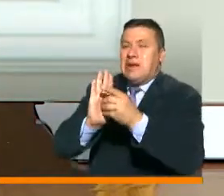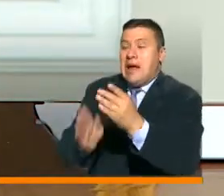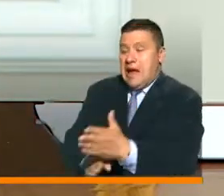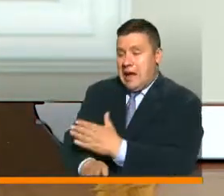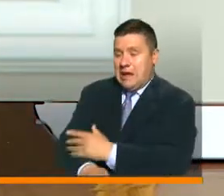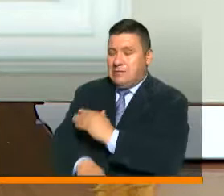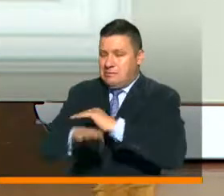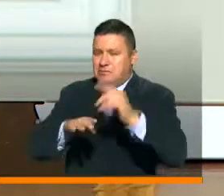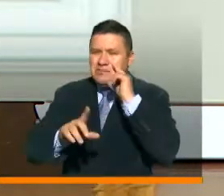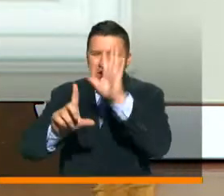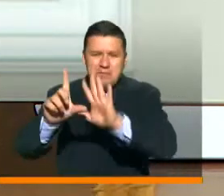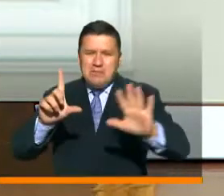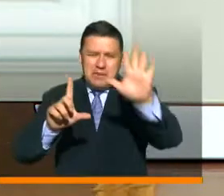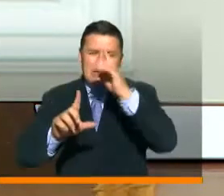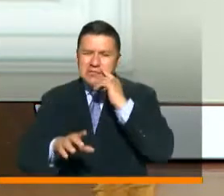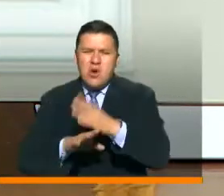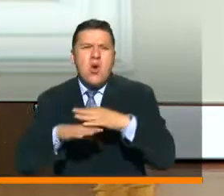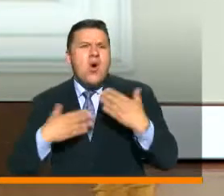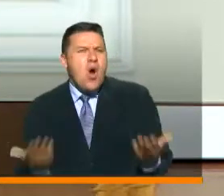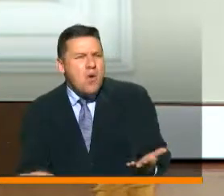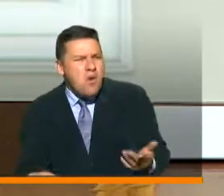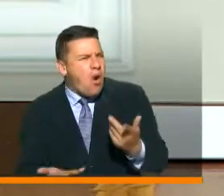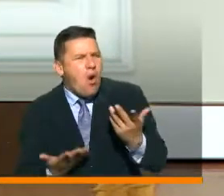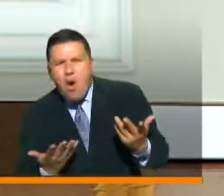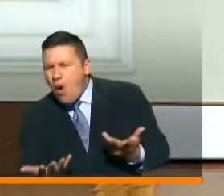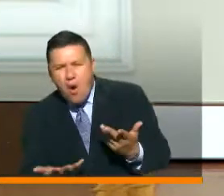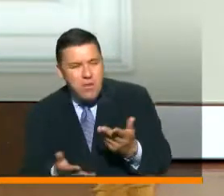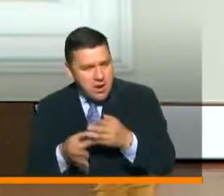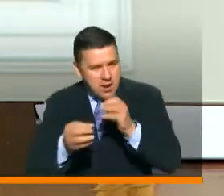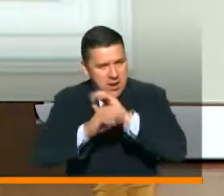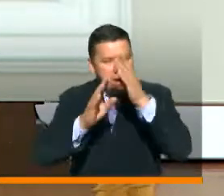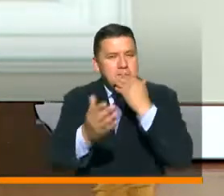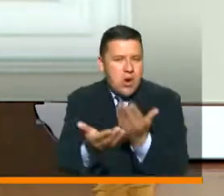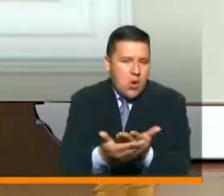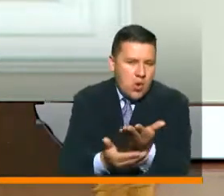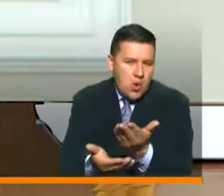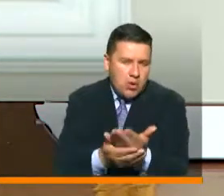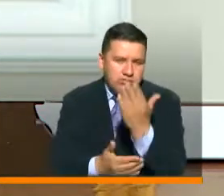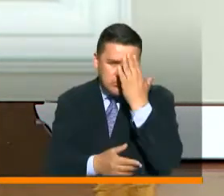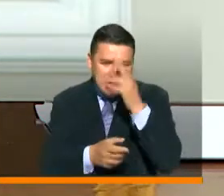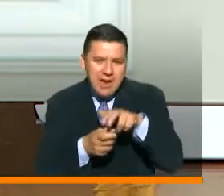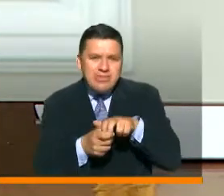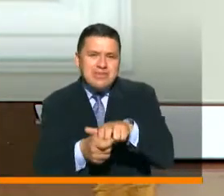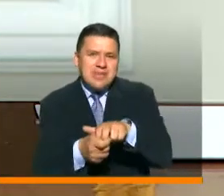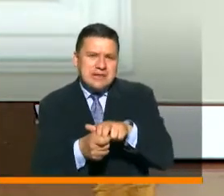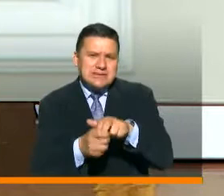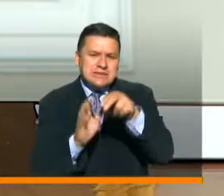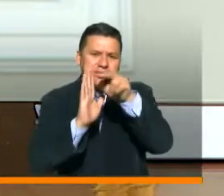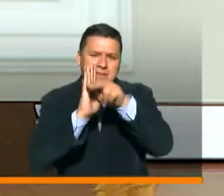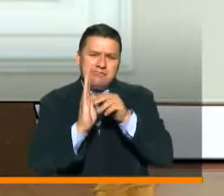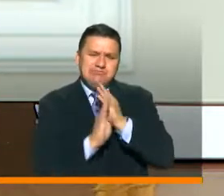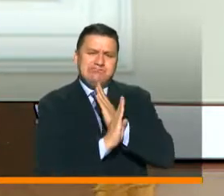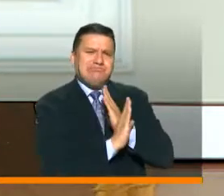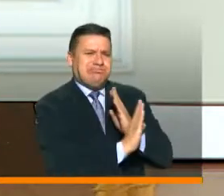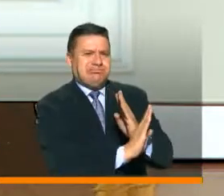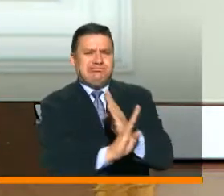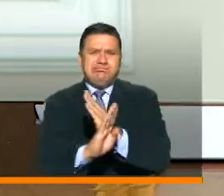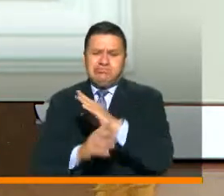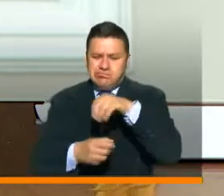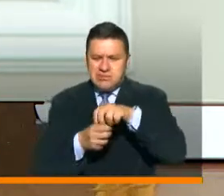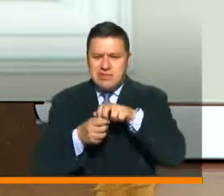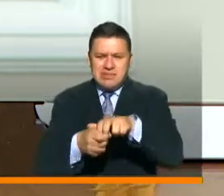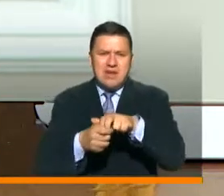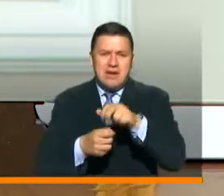de eso los quiero invitar a que vean este testimonio de cómo funcionan y cuáles son las recomendaciones en materia de protocolos de bioseguridad para el